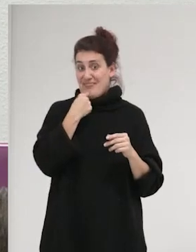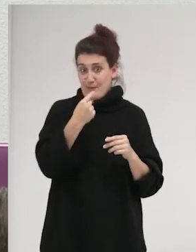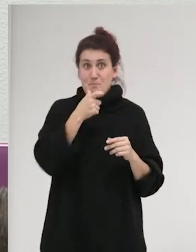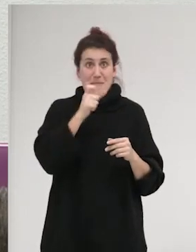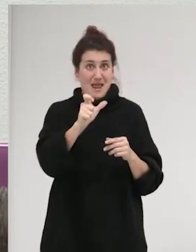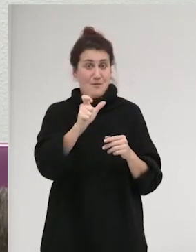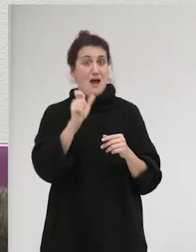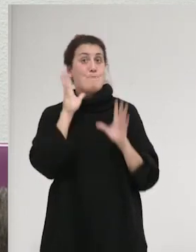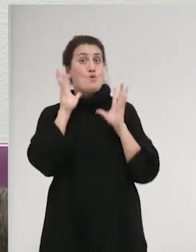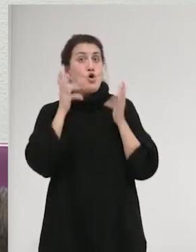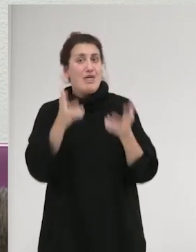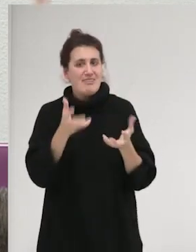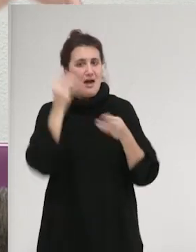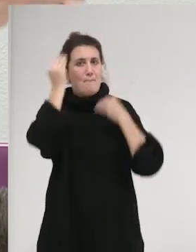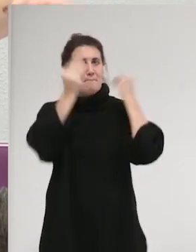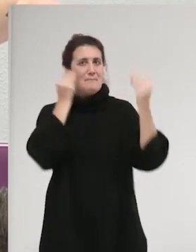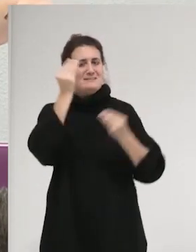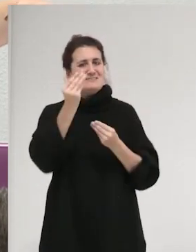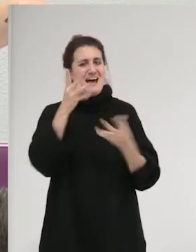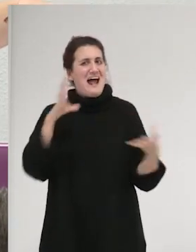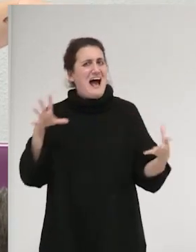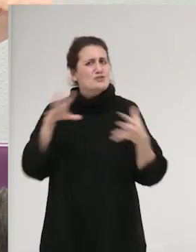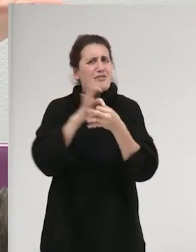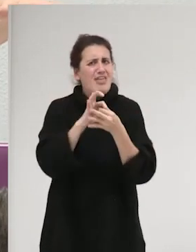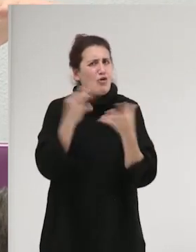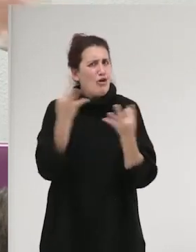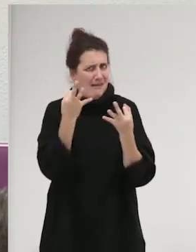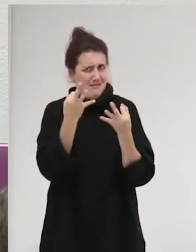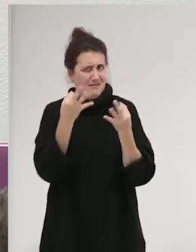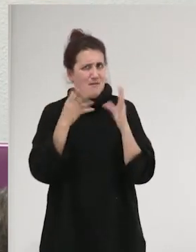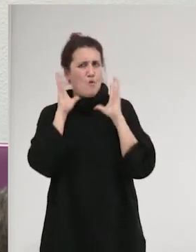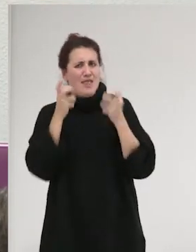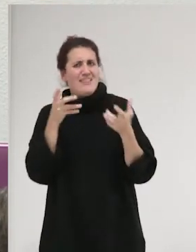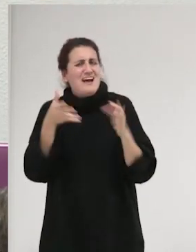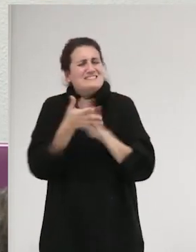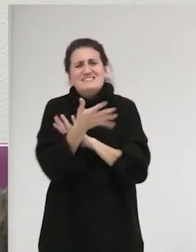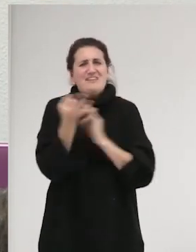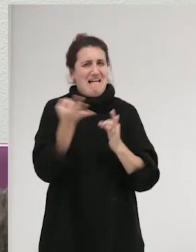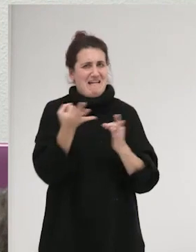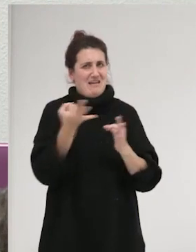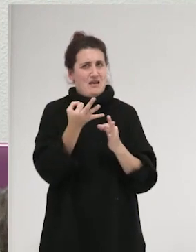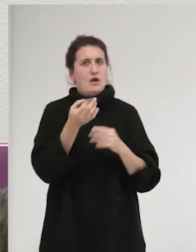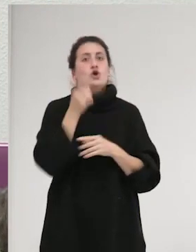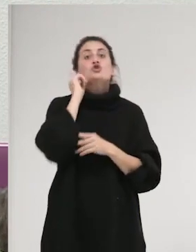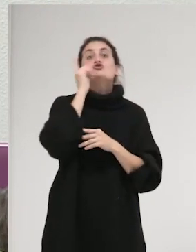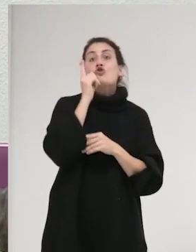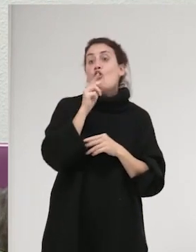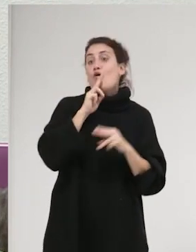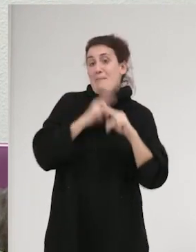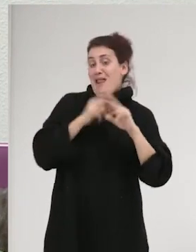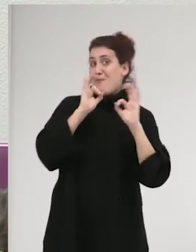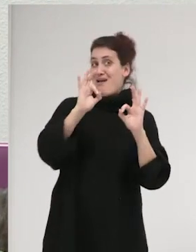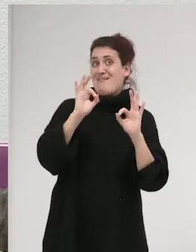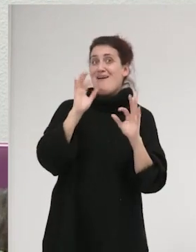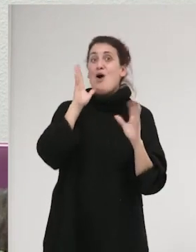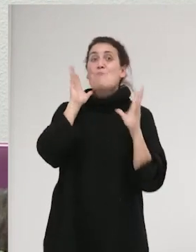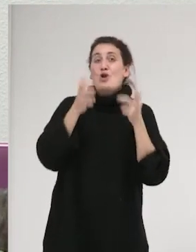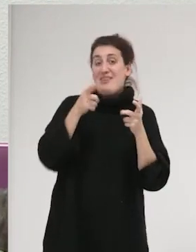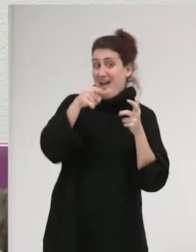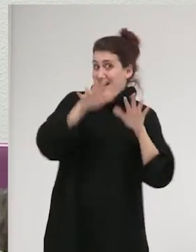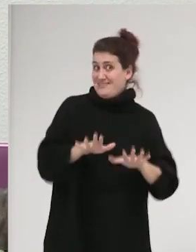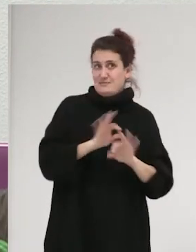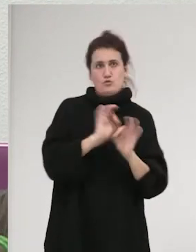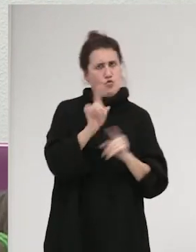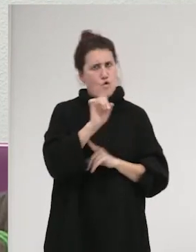tenemos que pensar en qué es lo que va asociado con todo ello. O sea, que no es solo que tú nombres violencia y eso se quede ahí, sino que cuando tú